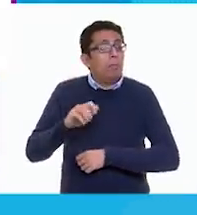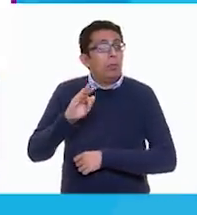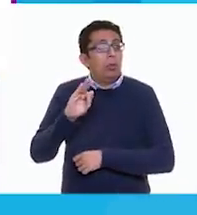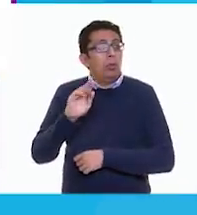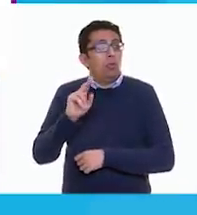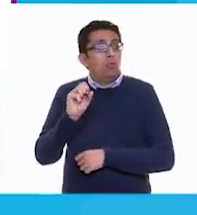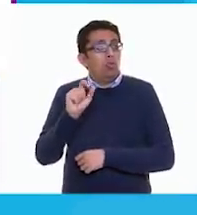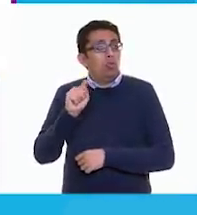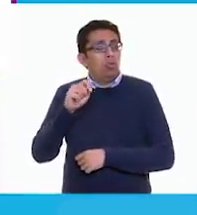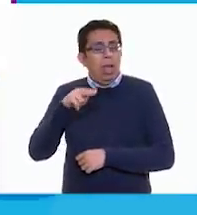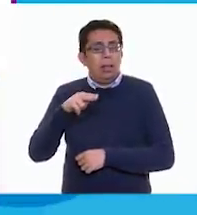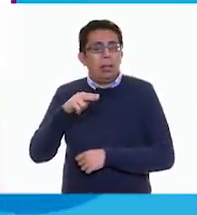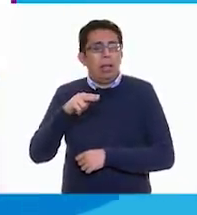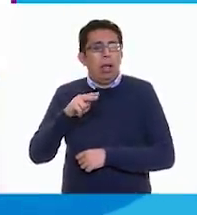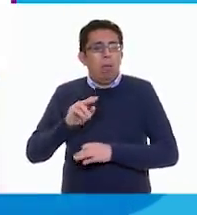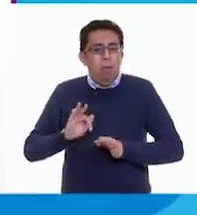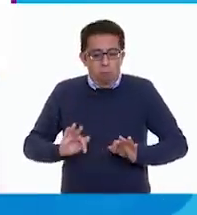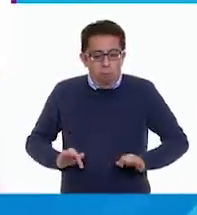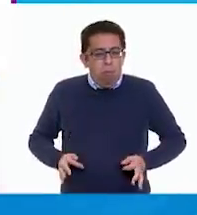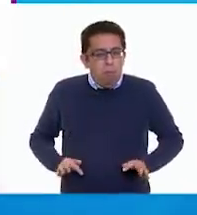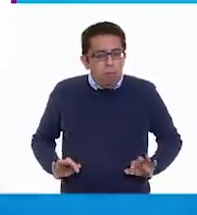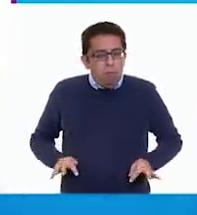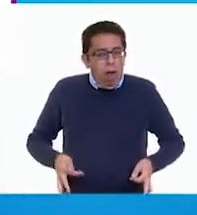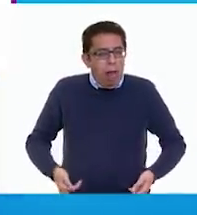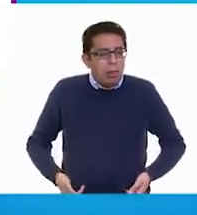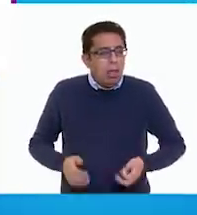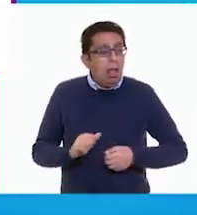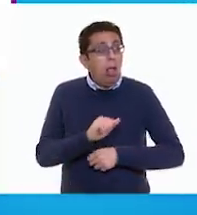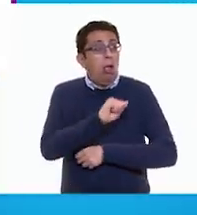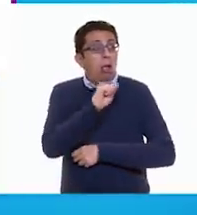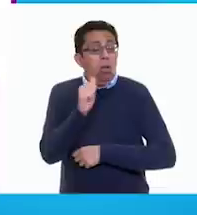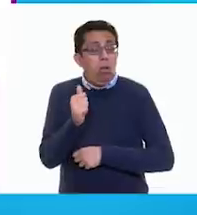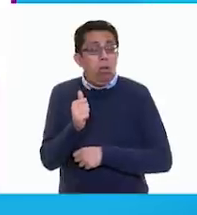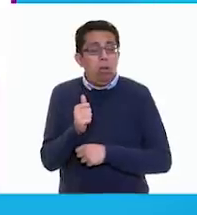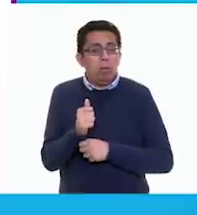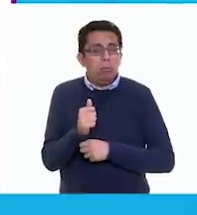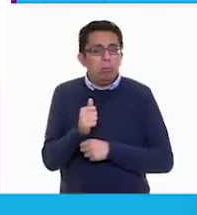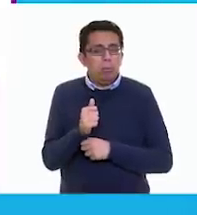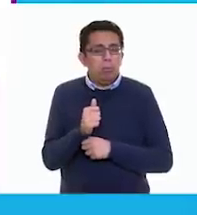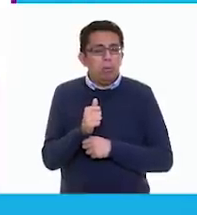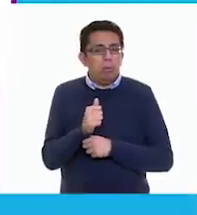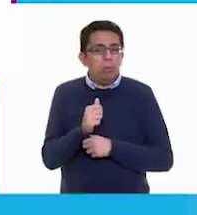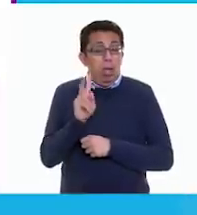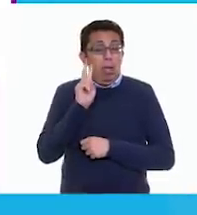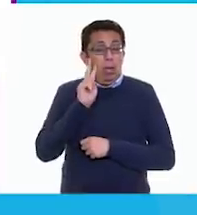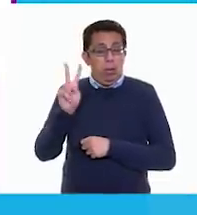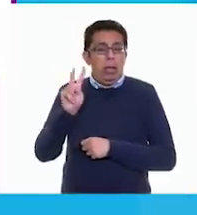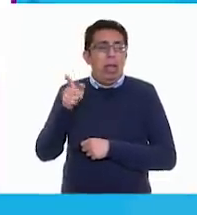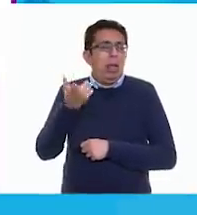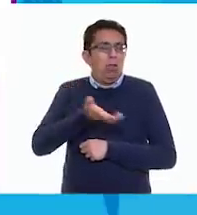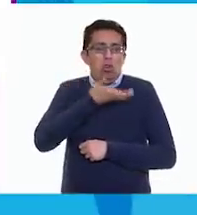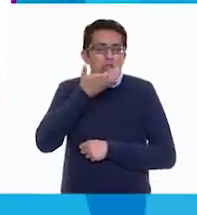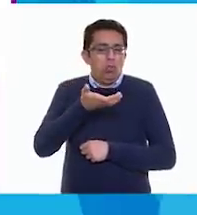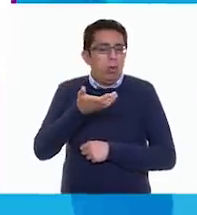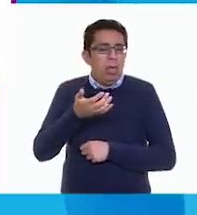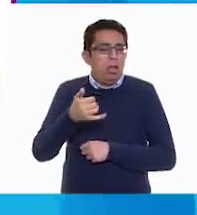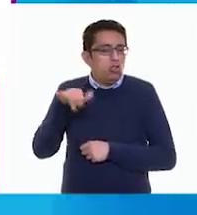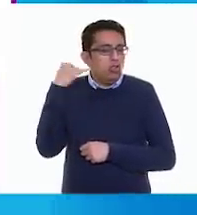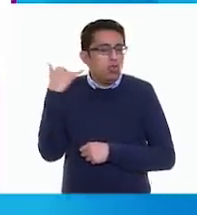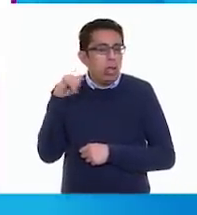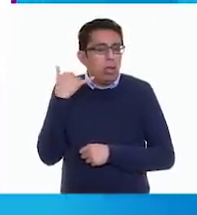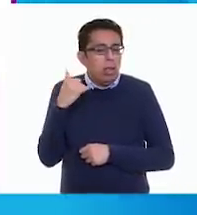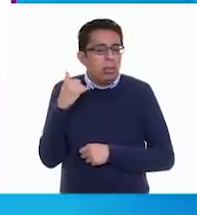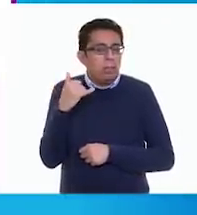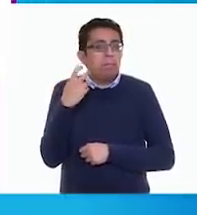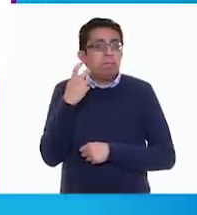es el medio fondo. Que es el que hicieron a mano. Y de hecho, si observas, ahí es de Yucatán. Cierto. Y entonces es un